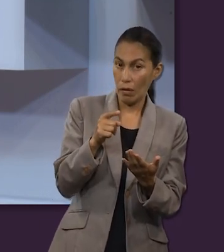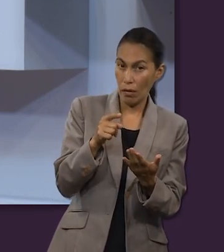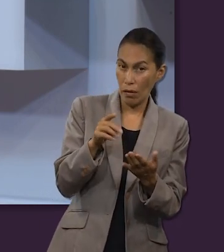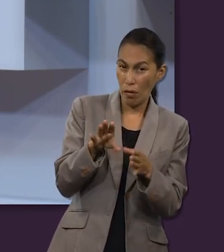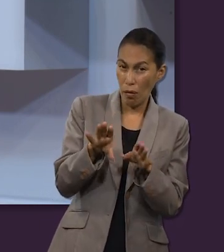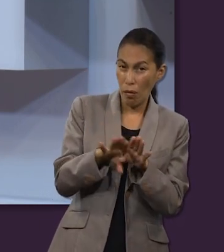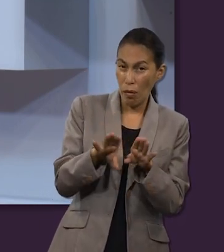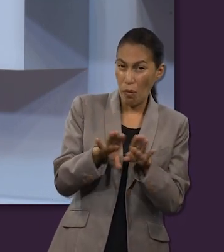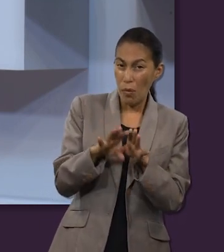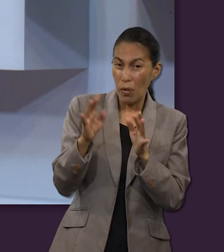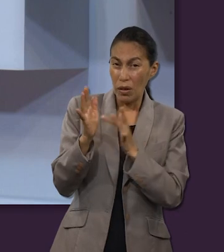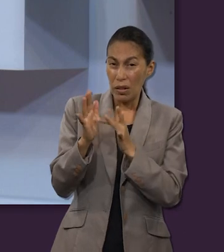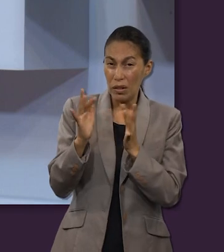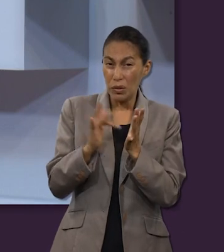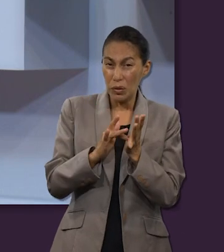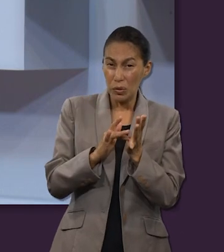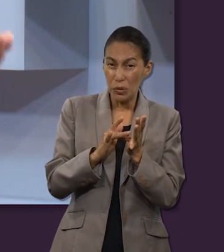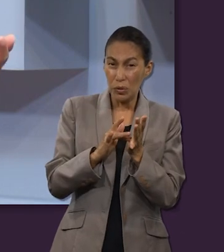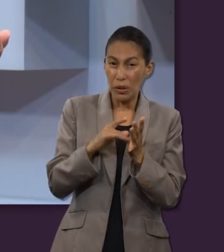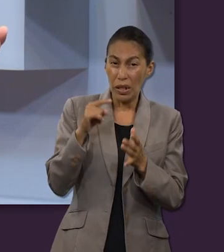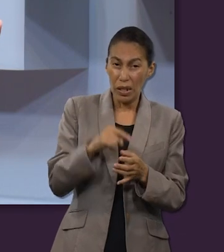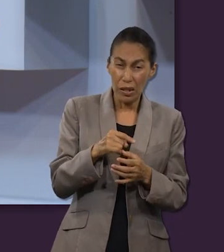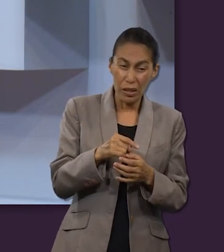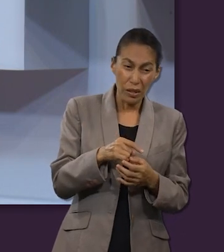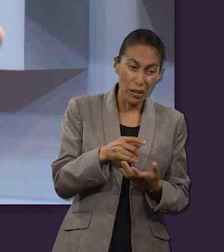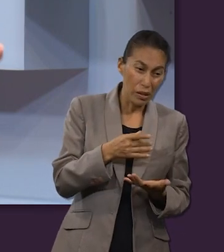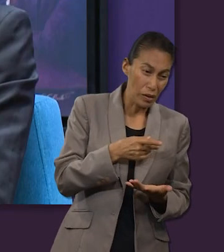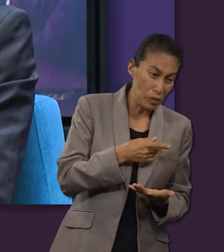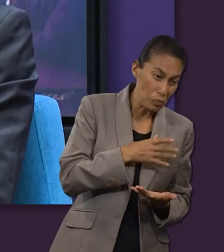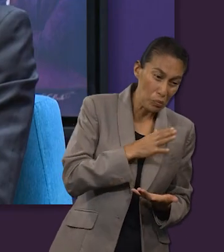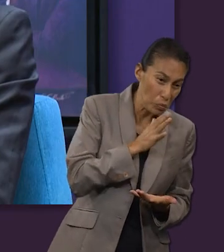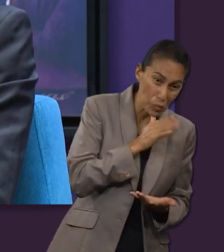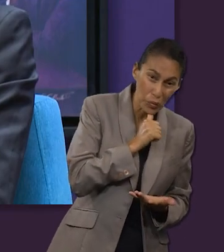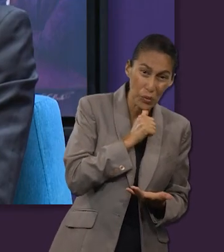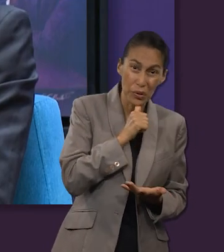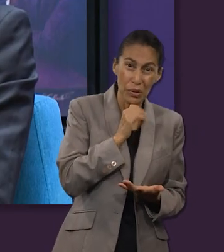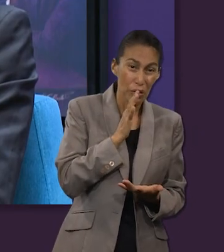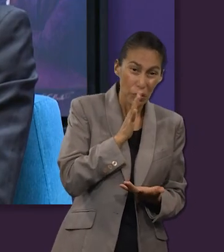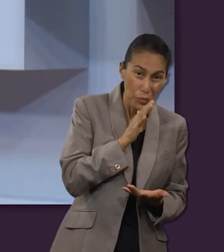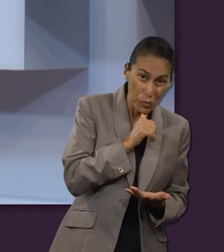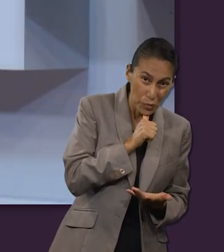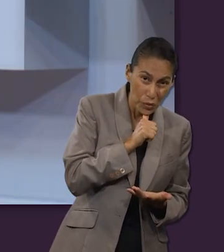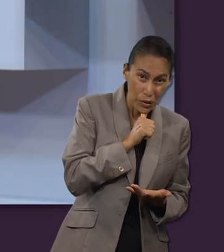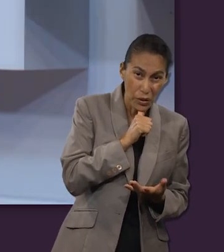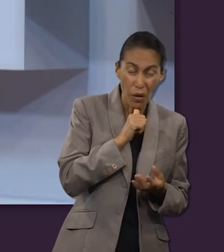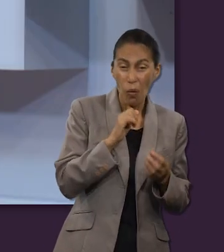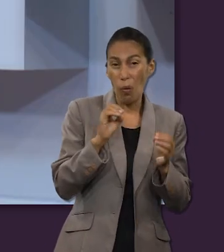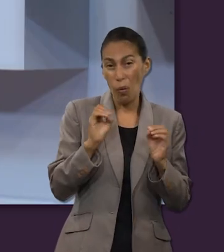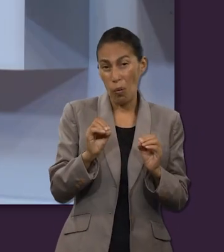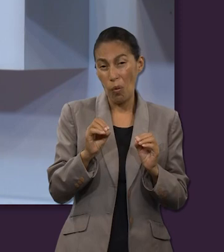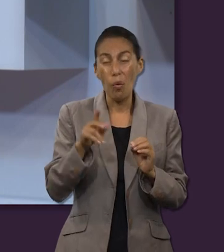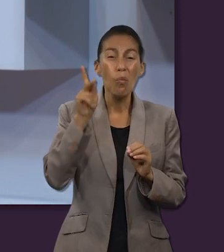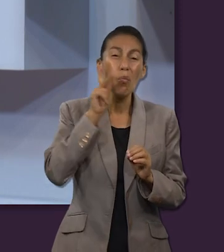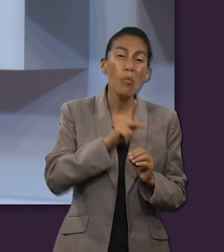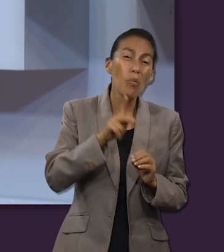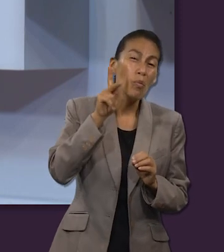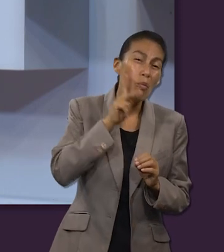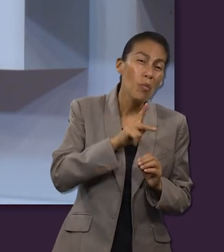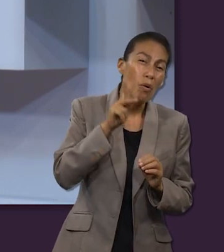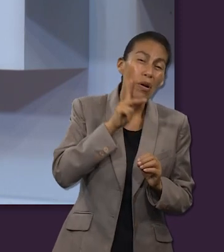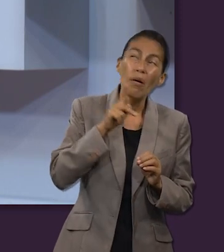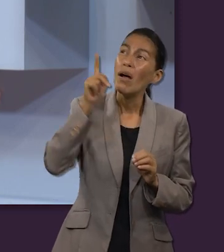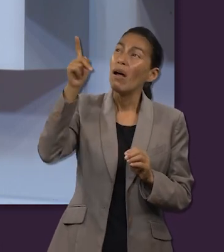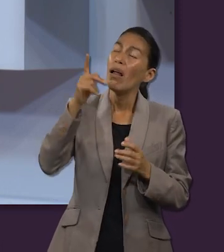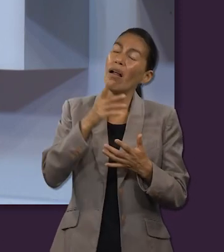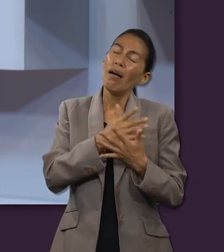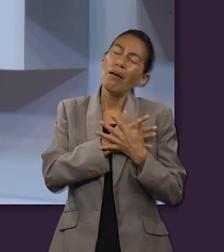esa elección consiste entre vemos la impotencia de Jesús, el ejemplo de la impotencia de Dios